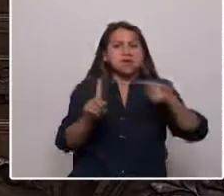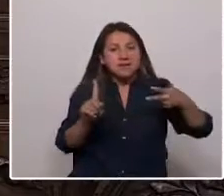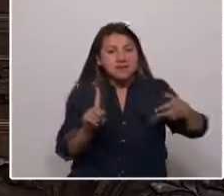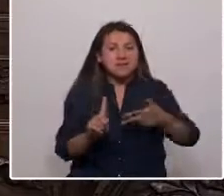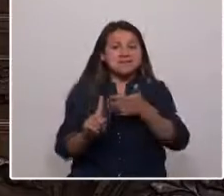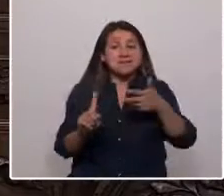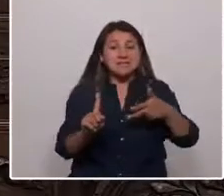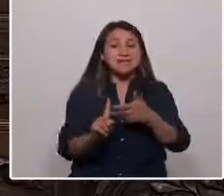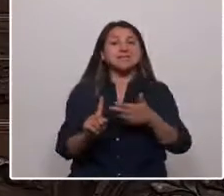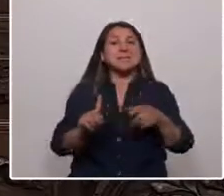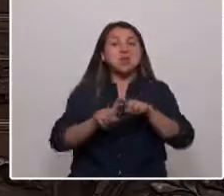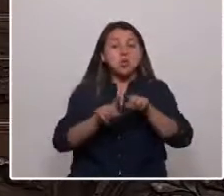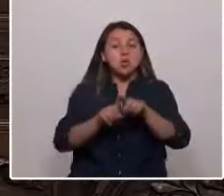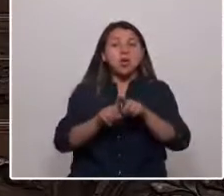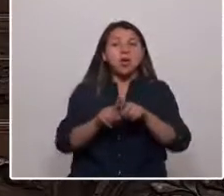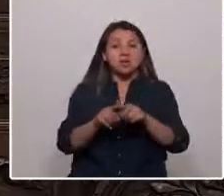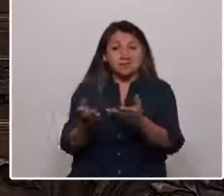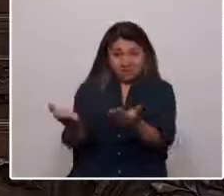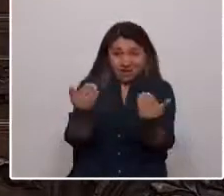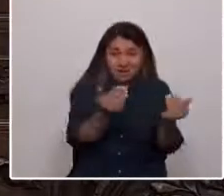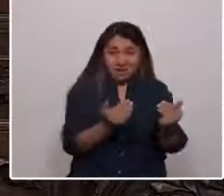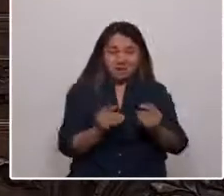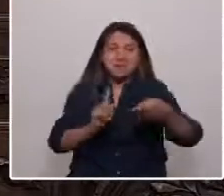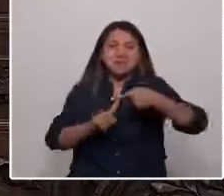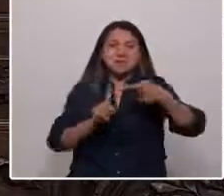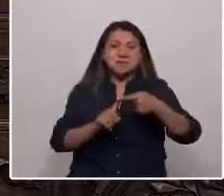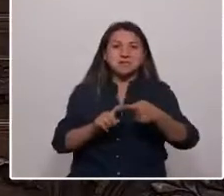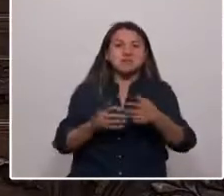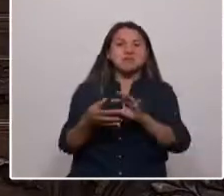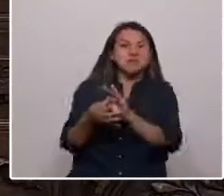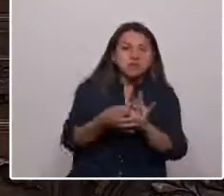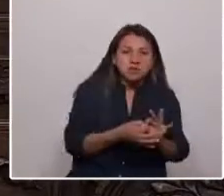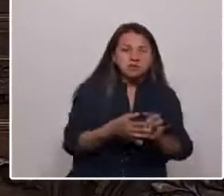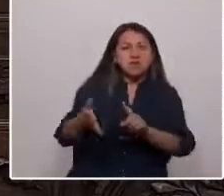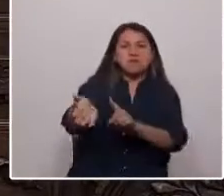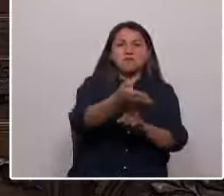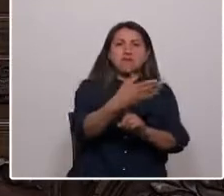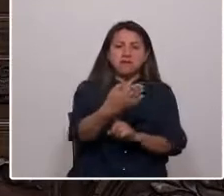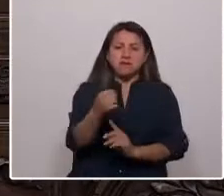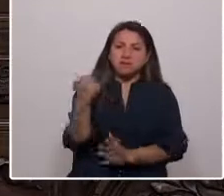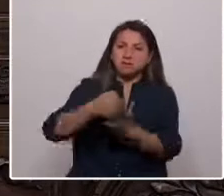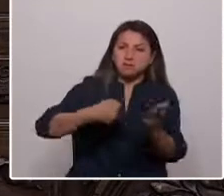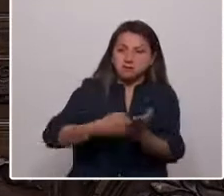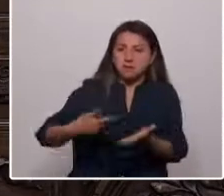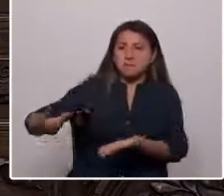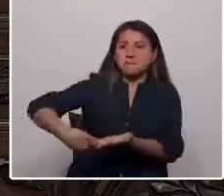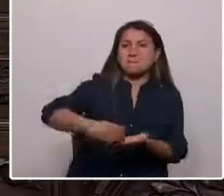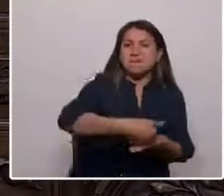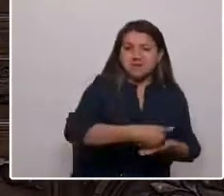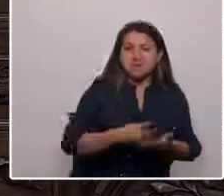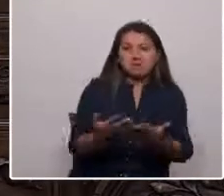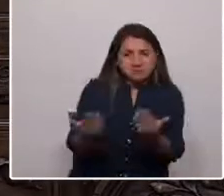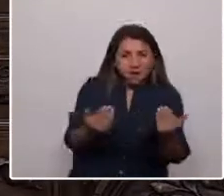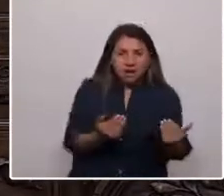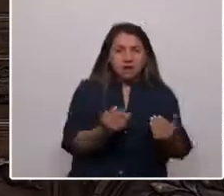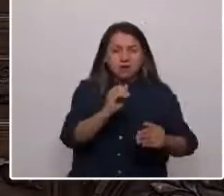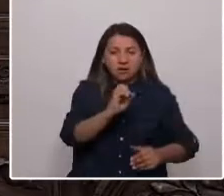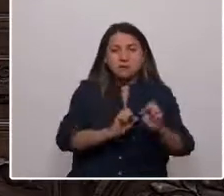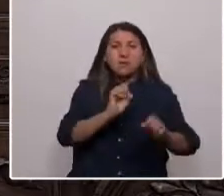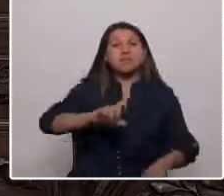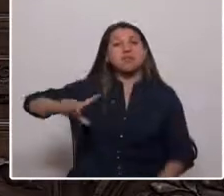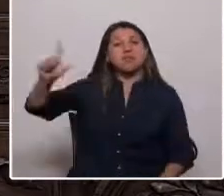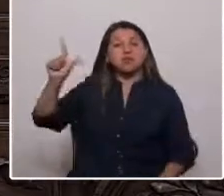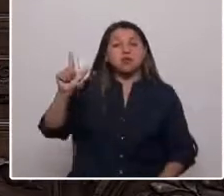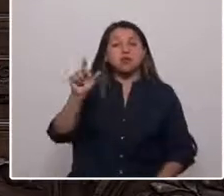Traigan a este espacio su fuerza creadora, sus causas, sus banderas y sus luchas. Emprendedores, emprendedores, apoderados,